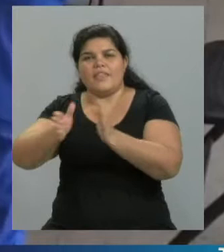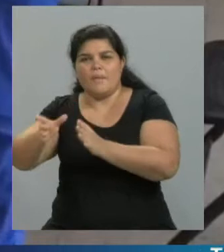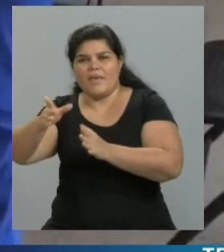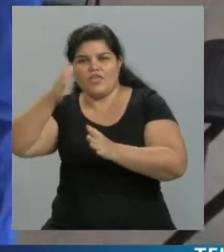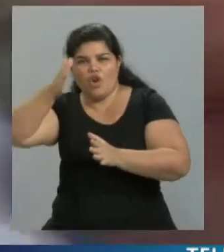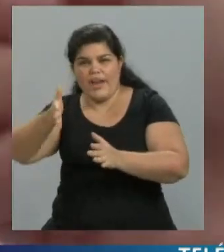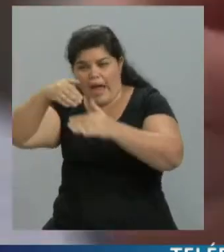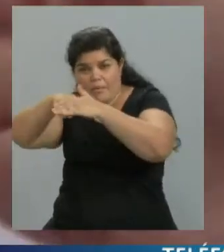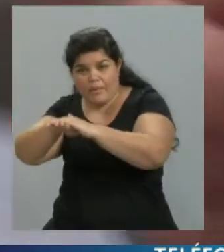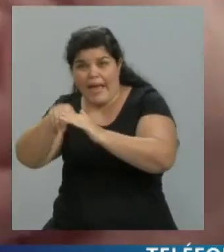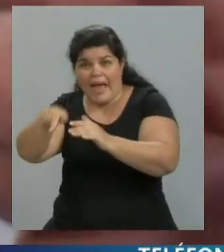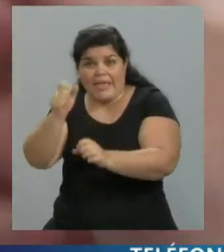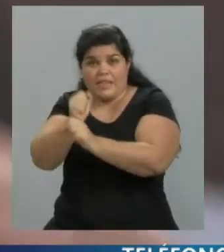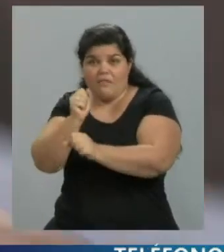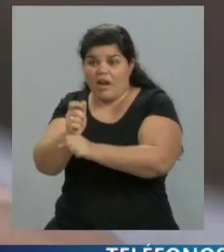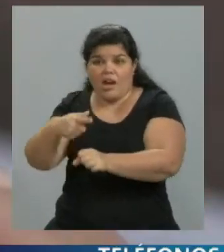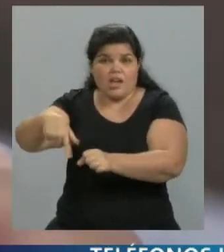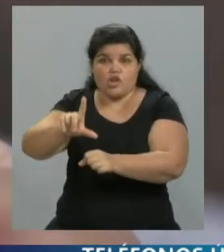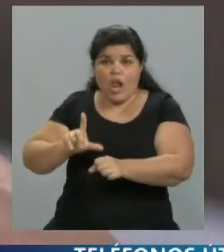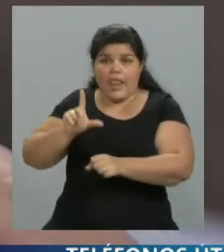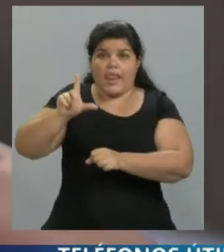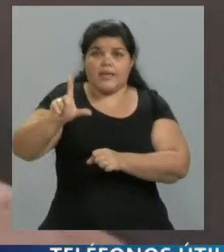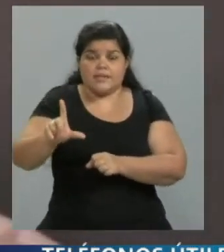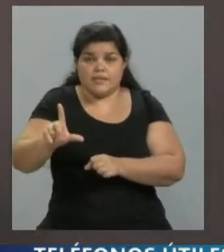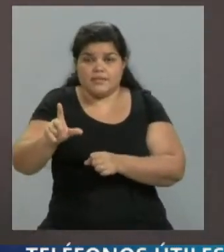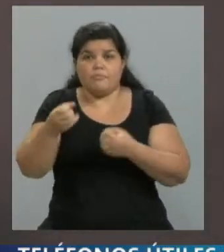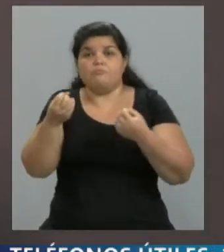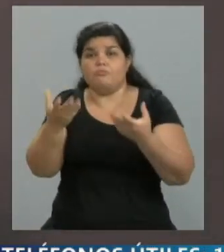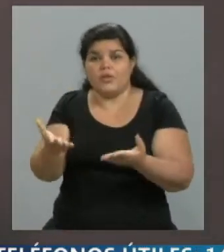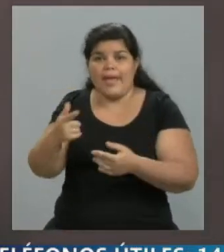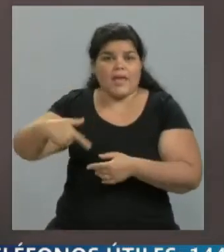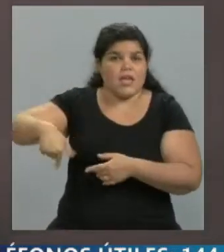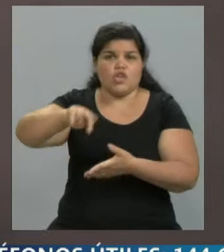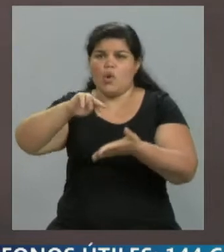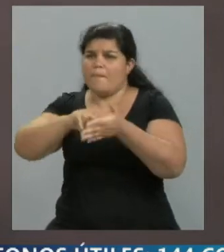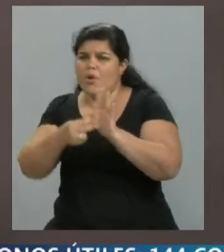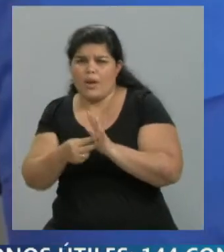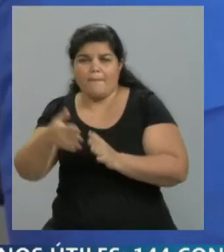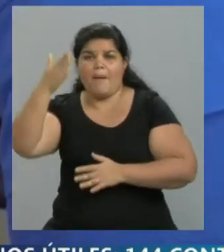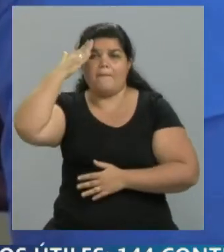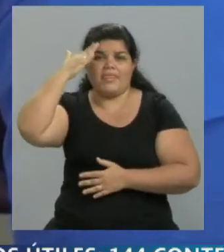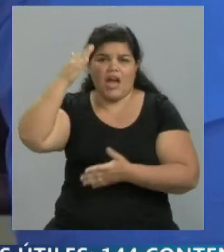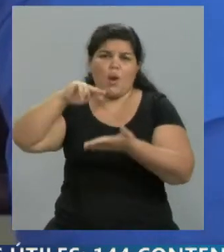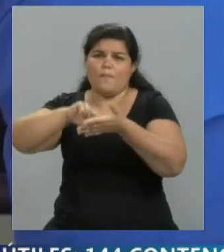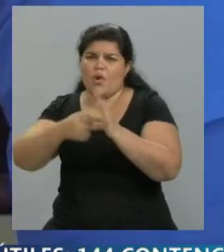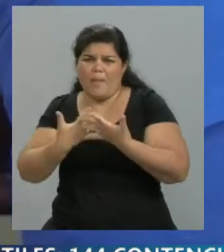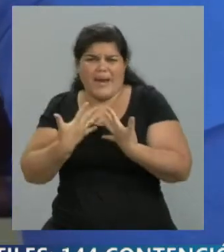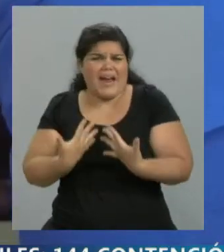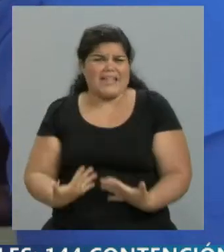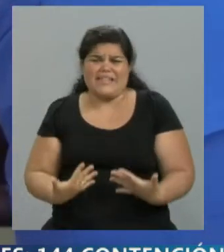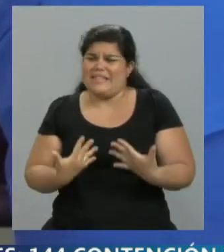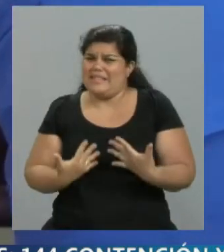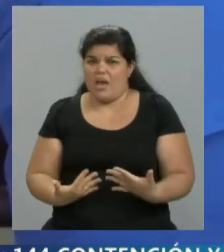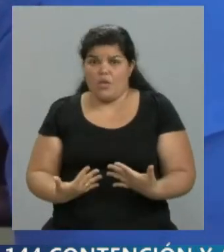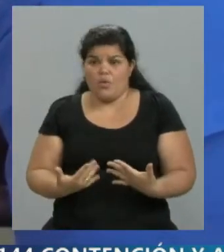en parte por salud mental y porque están realmente muy agotados. Claro. Y esto es complejo porque es